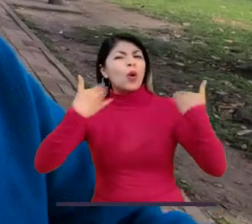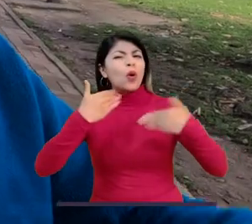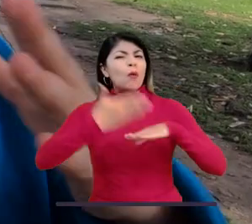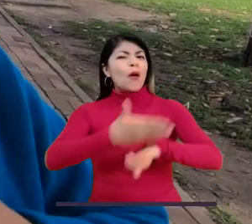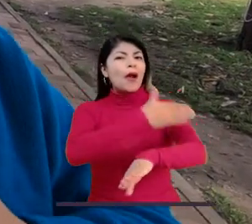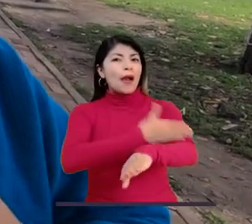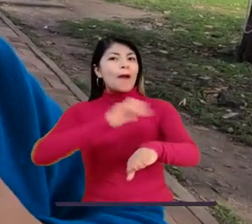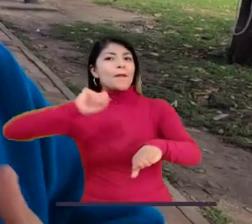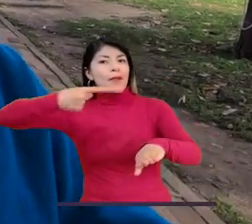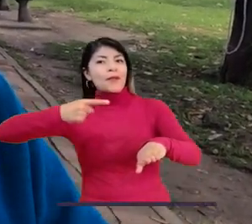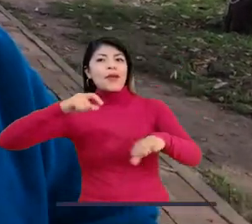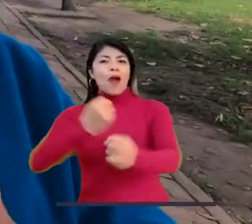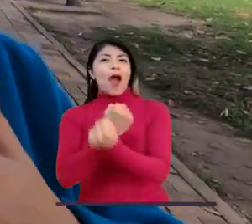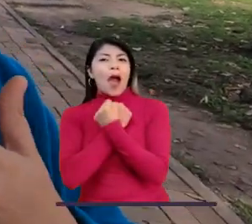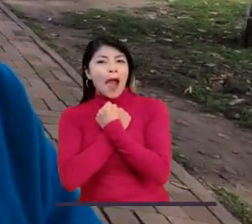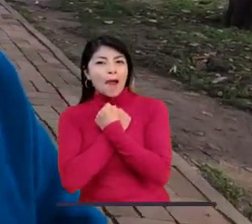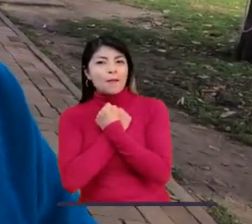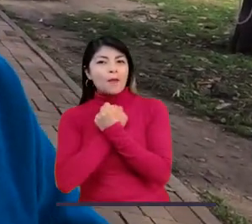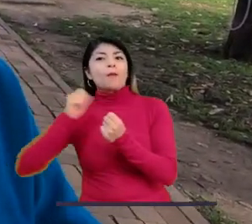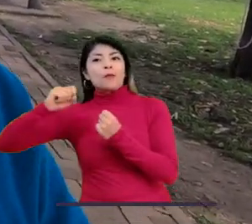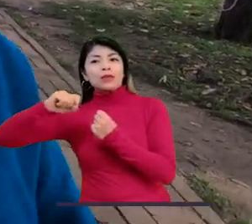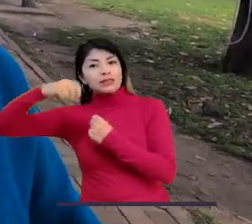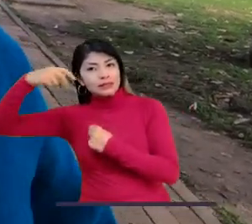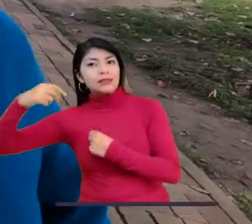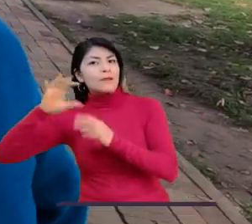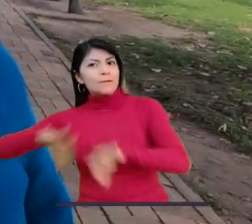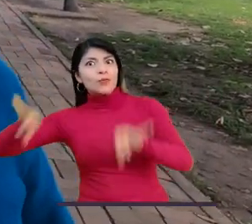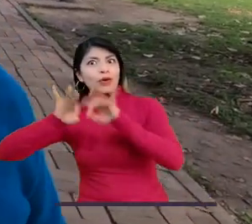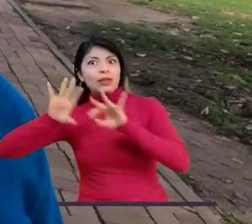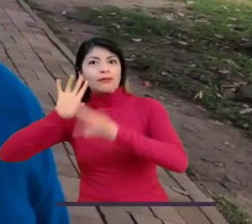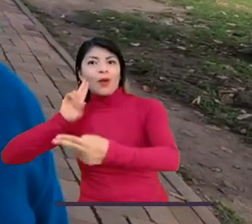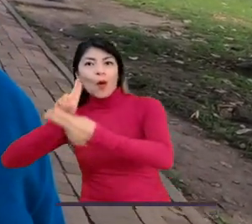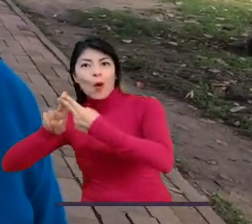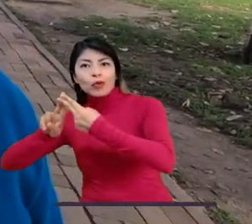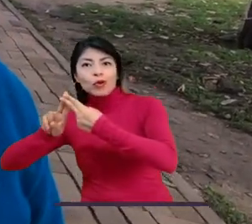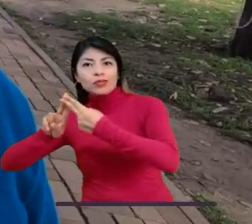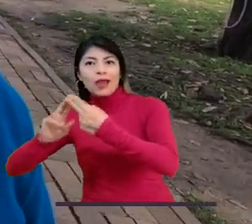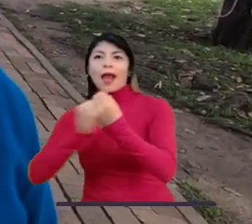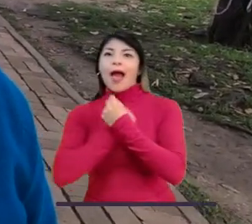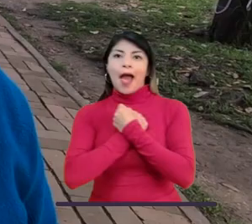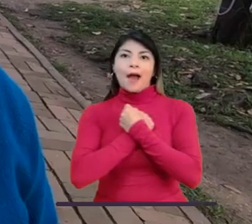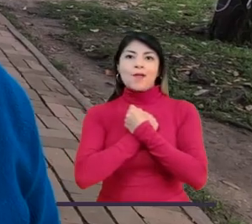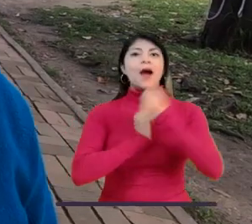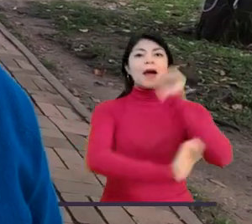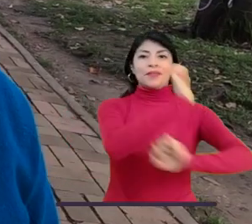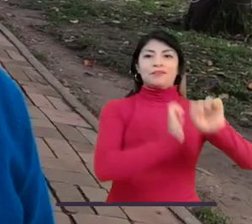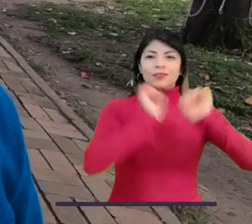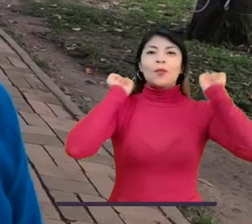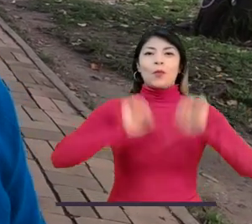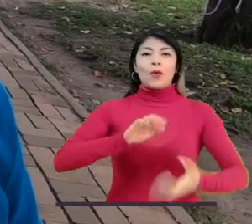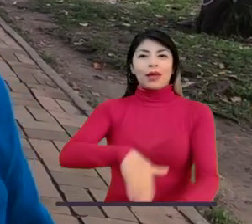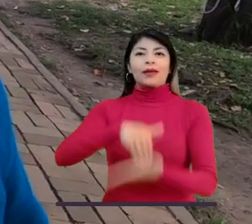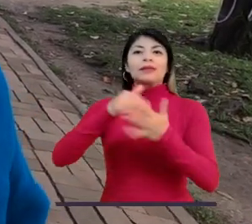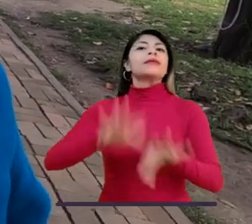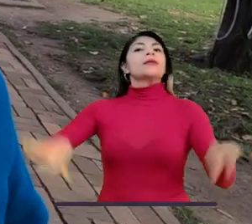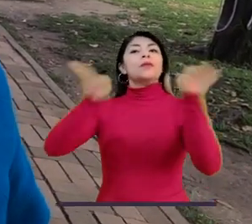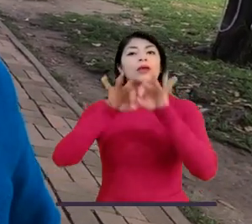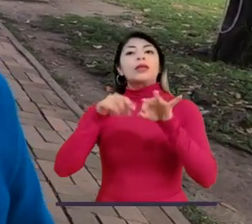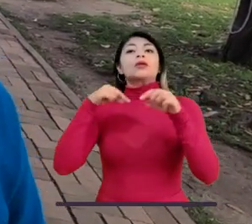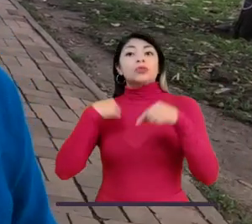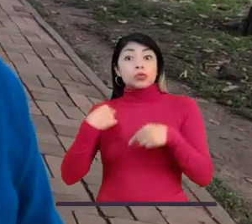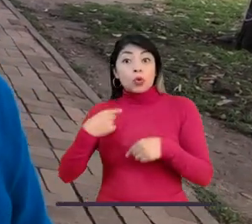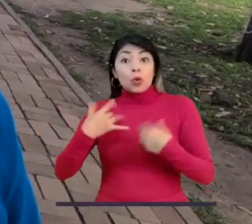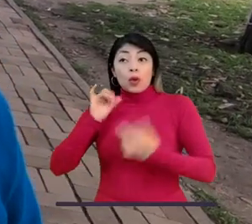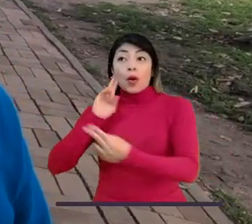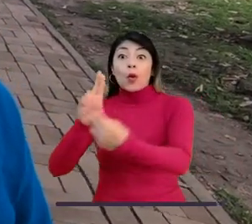primero hay que amarlo y para amarlo hay que conocerlo. Entonces, ya que yo defiendo la naturaleza, creo que es importante que yo también